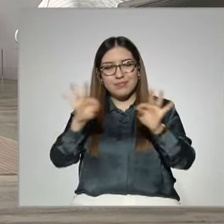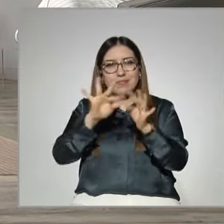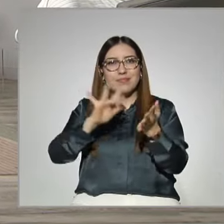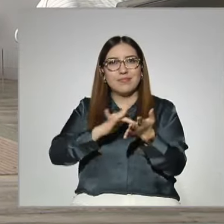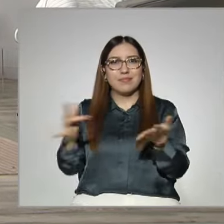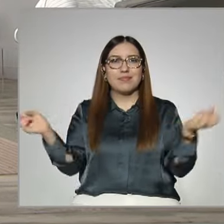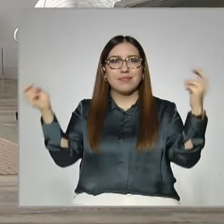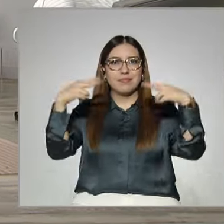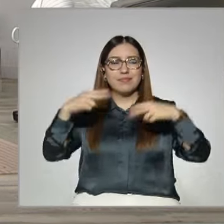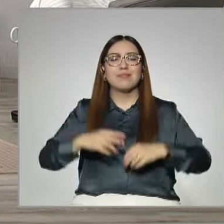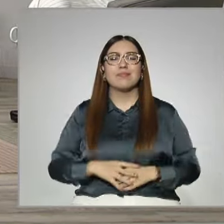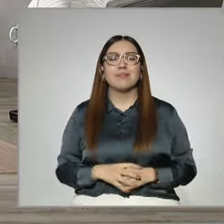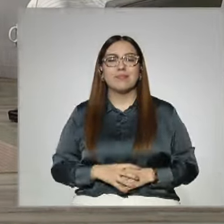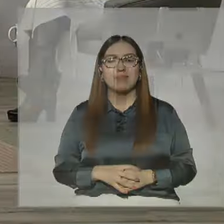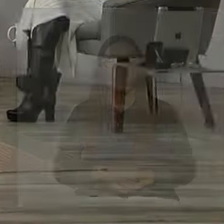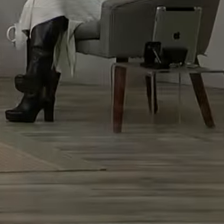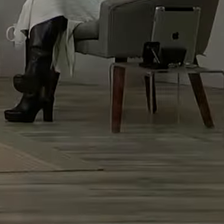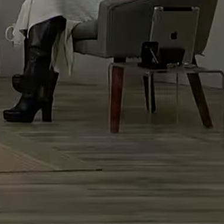hasta la próxima.